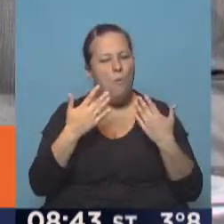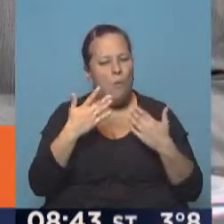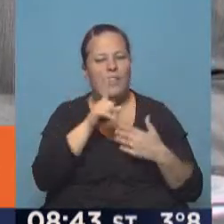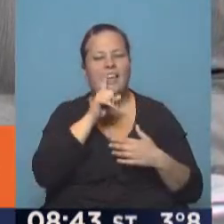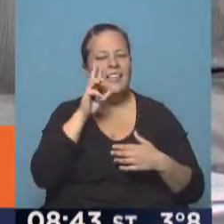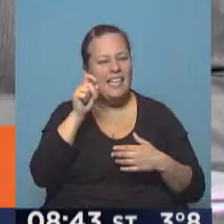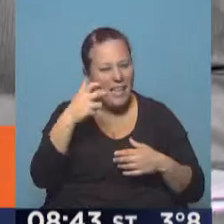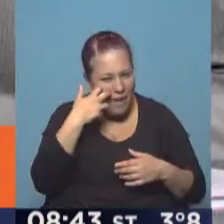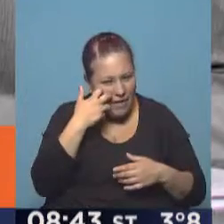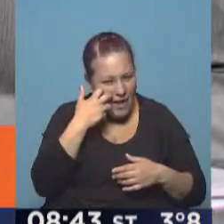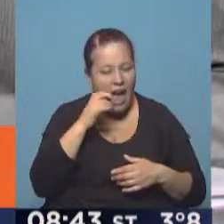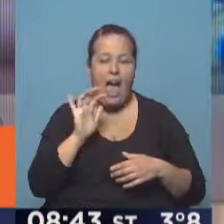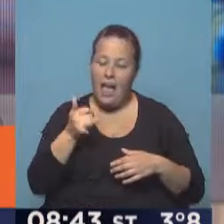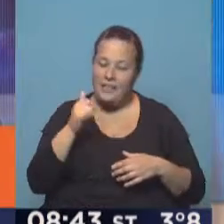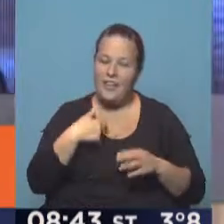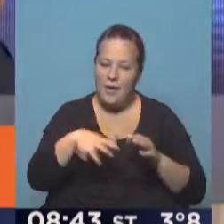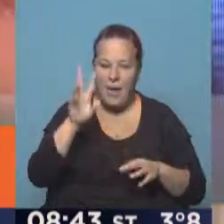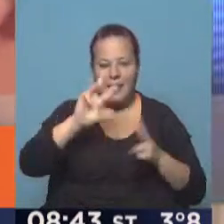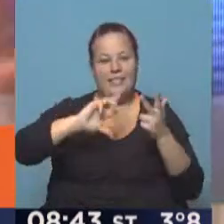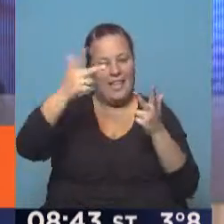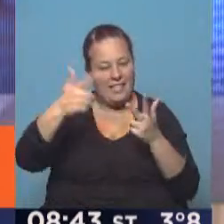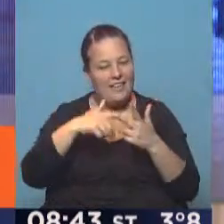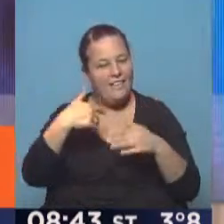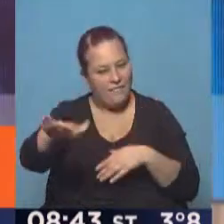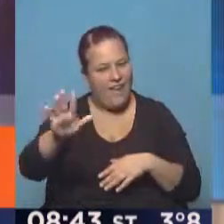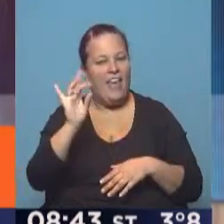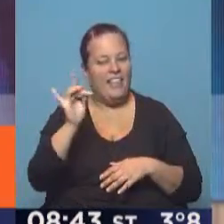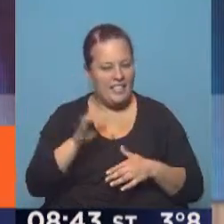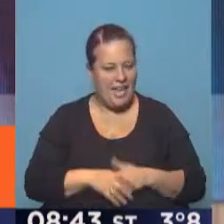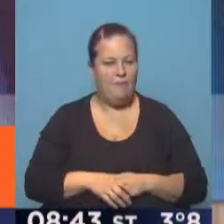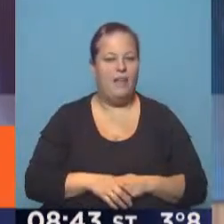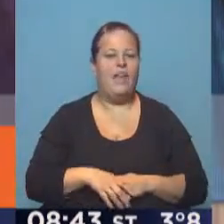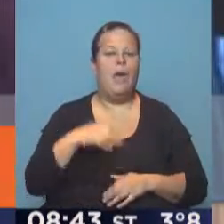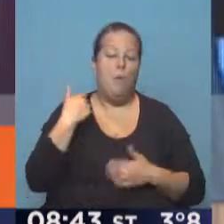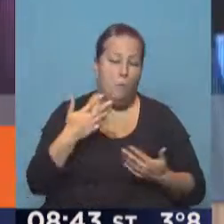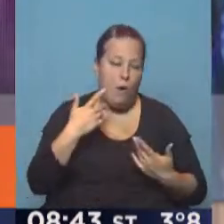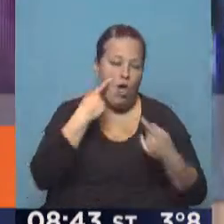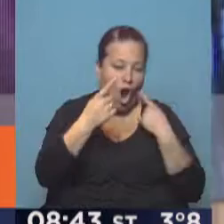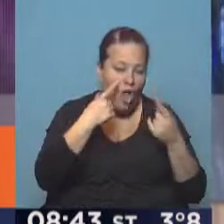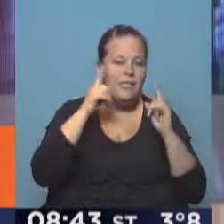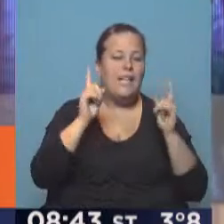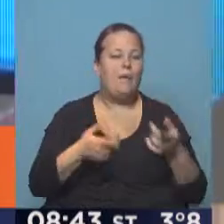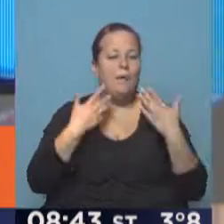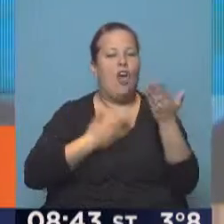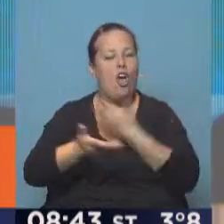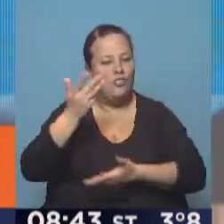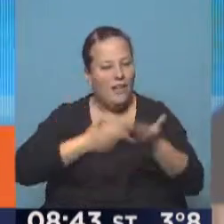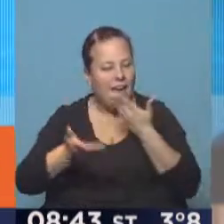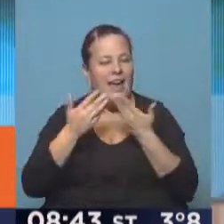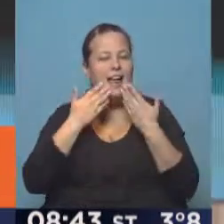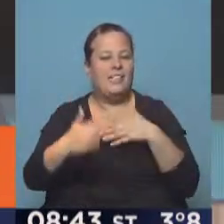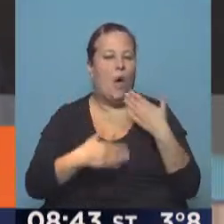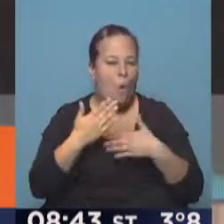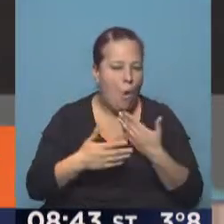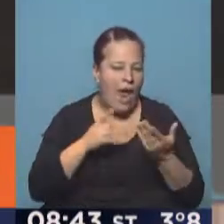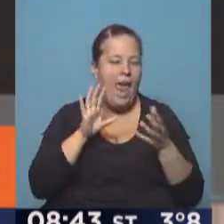para gente adulta? Exactamente, eso es nuestra tercera fase, eso va a ser en diciembre, donde se van a poder conocer, pero además van a poder socializar a través de juegos,